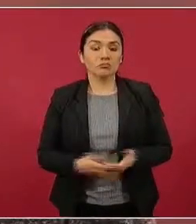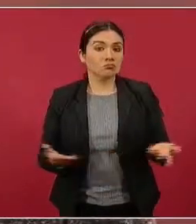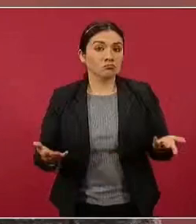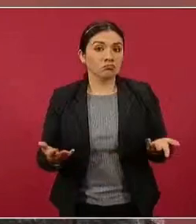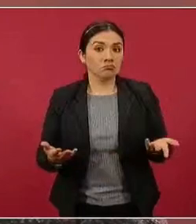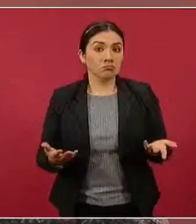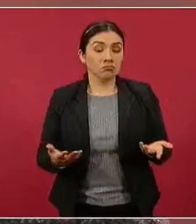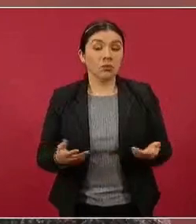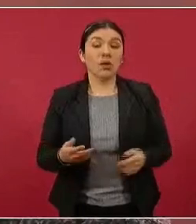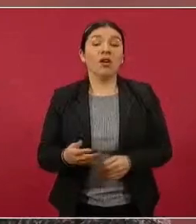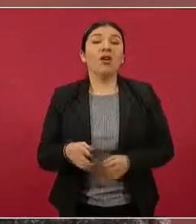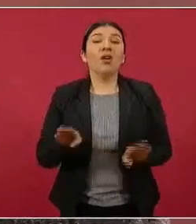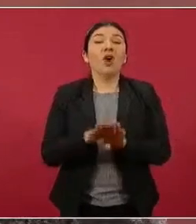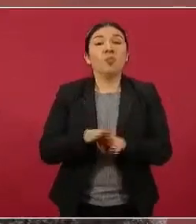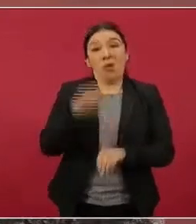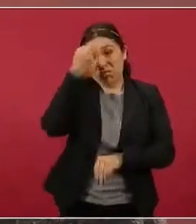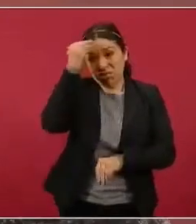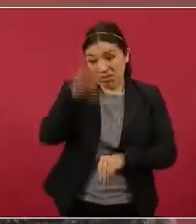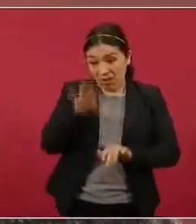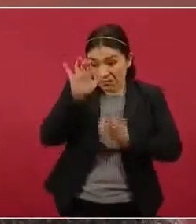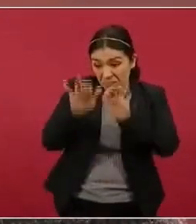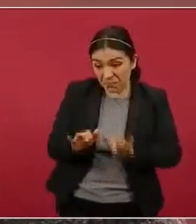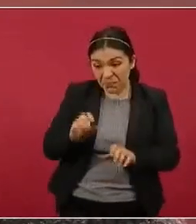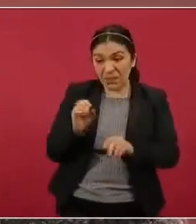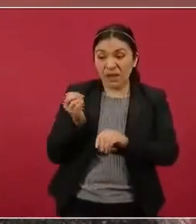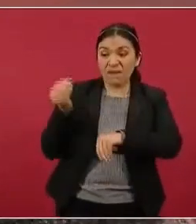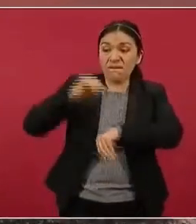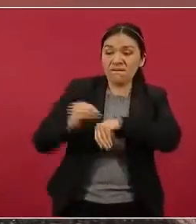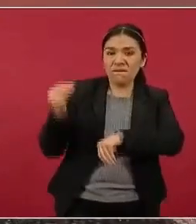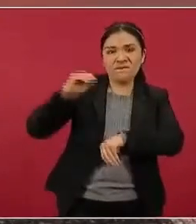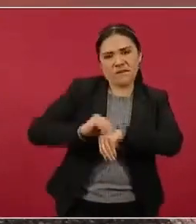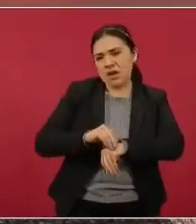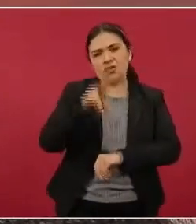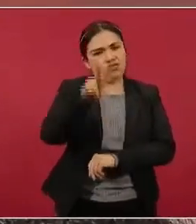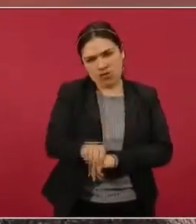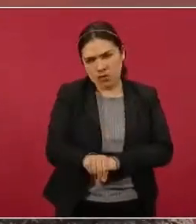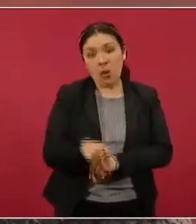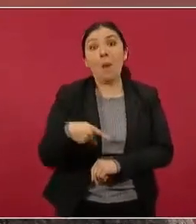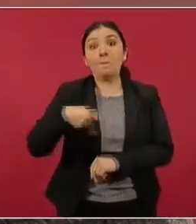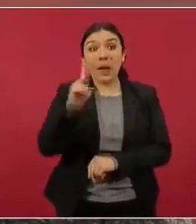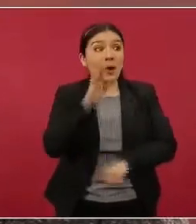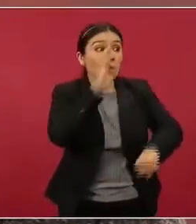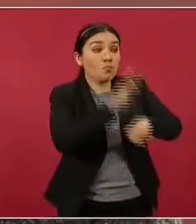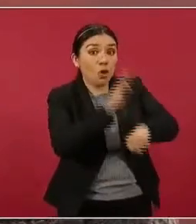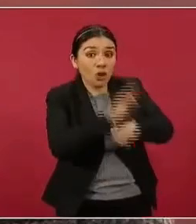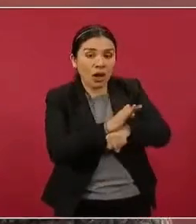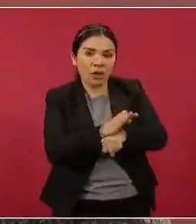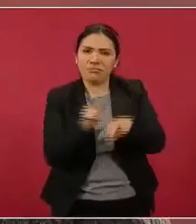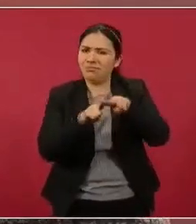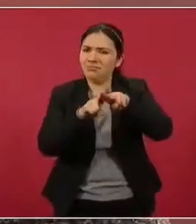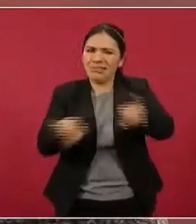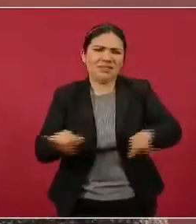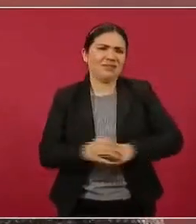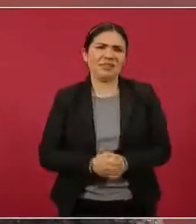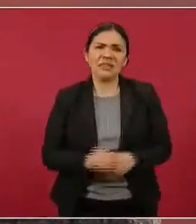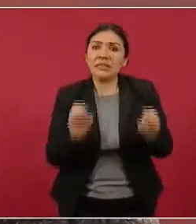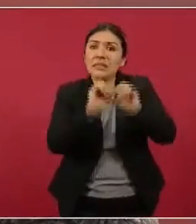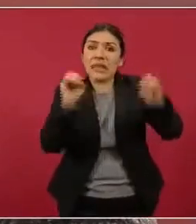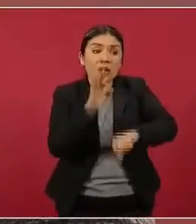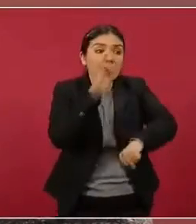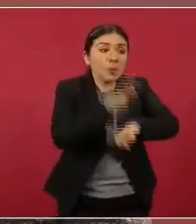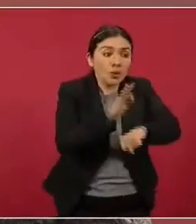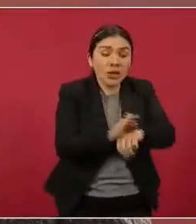fabricar delitos, pero no encubrir a nadie, cero impunidad, cero